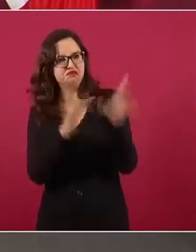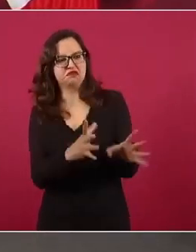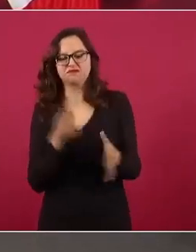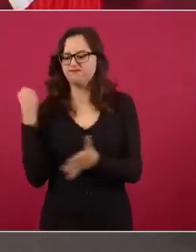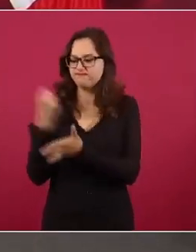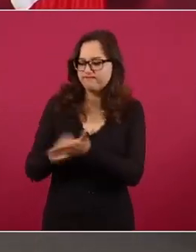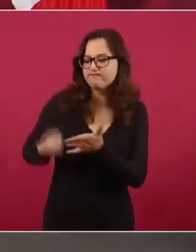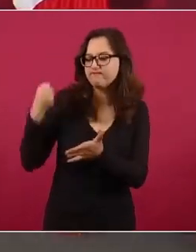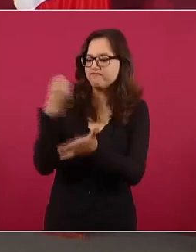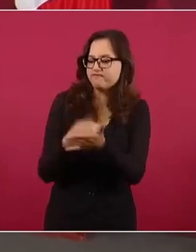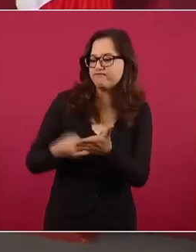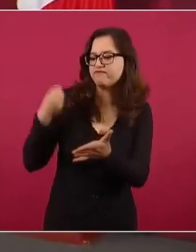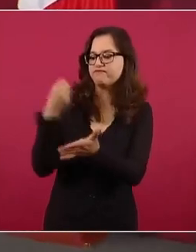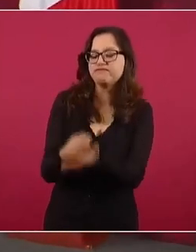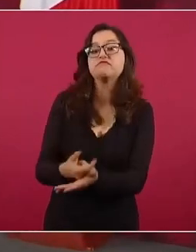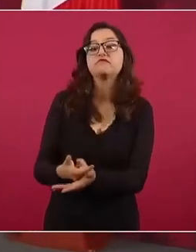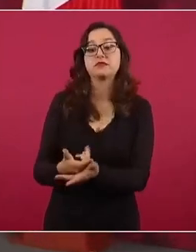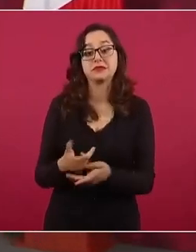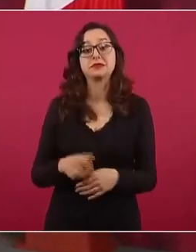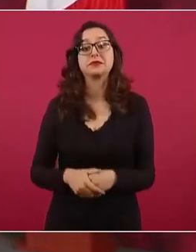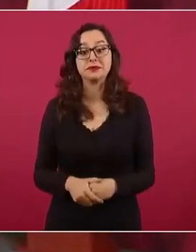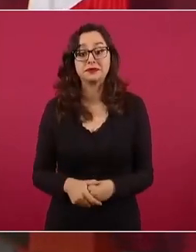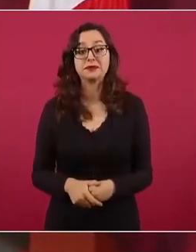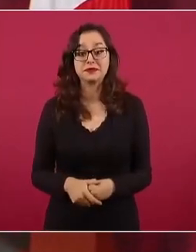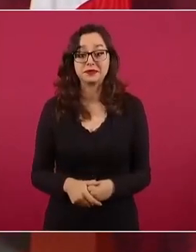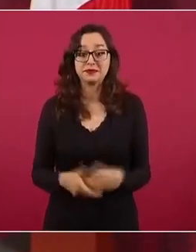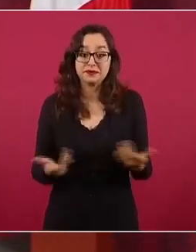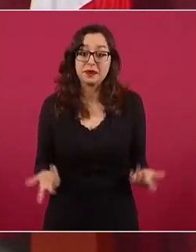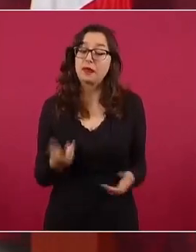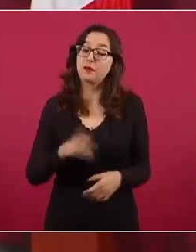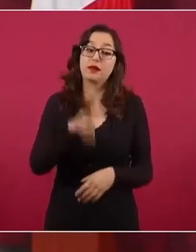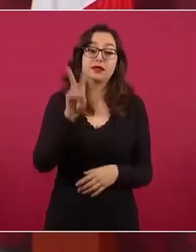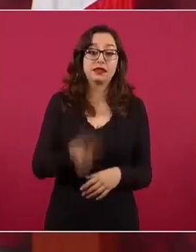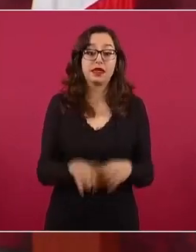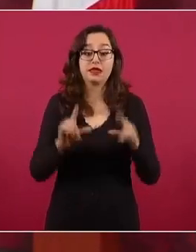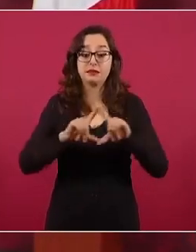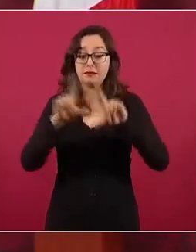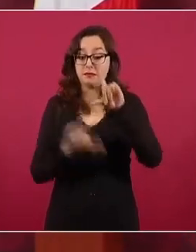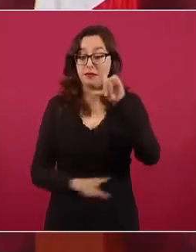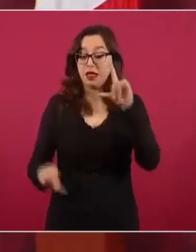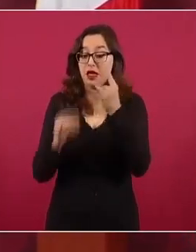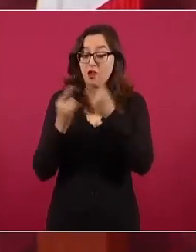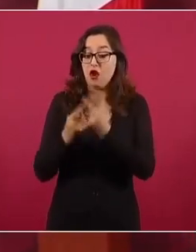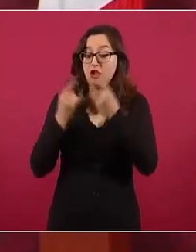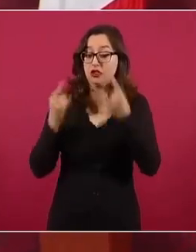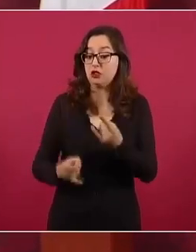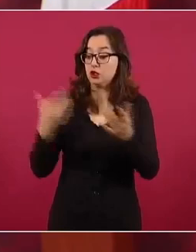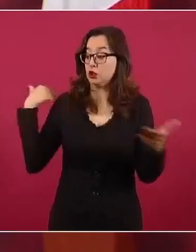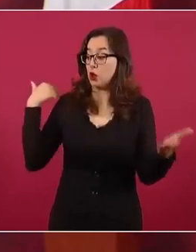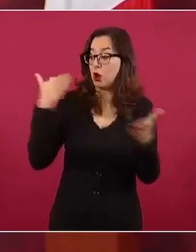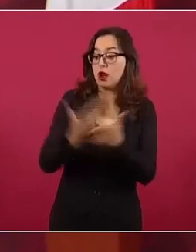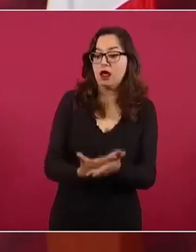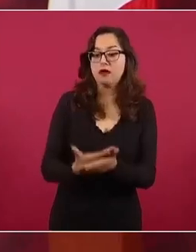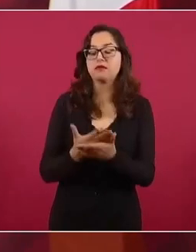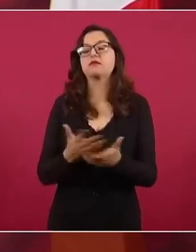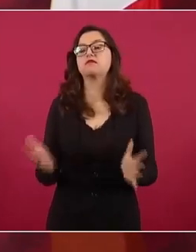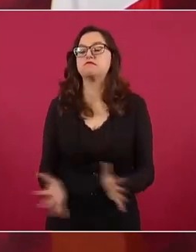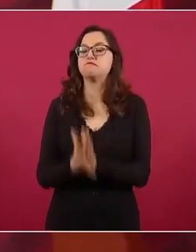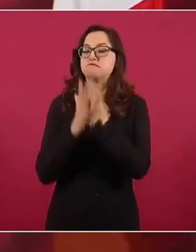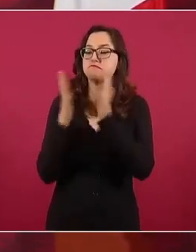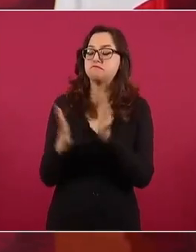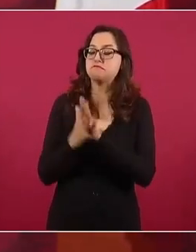casi nunca ha habido democracia, en la historia independiente de México